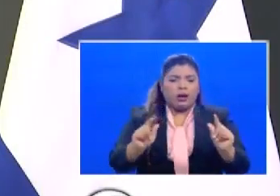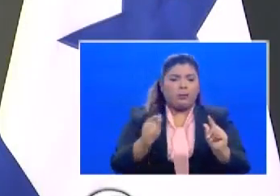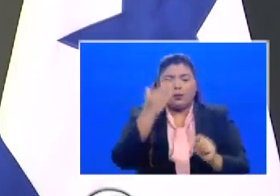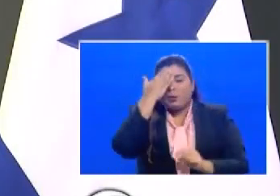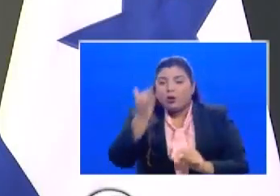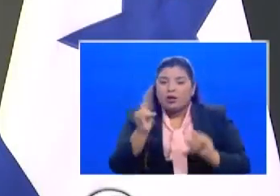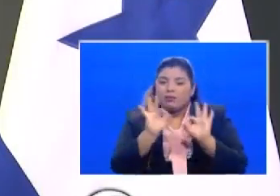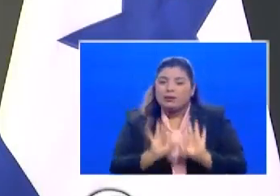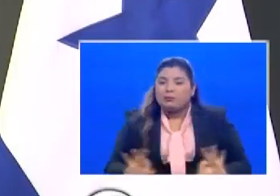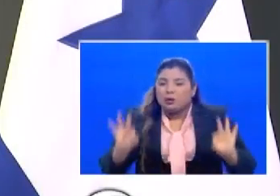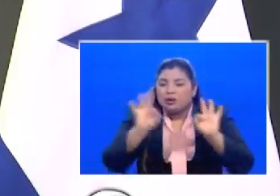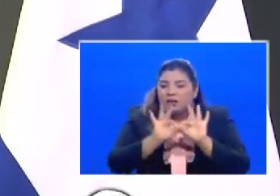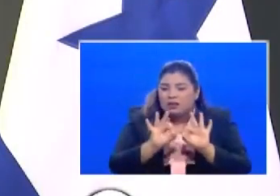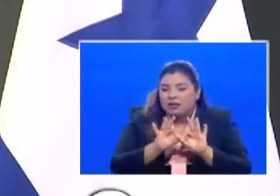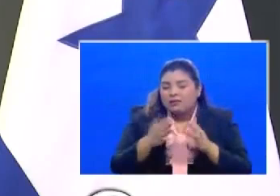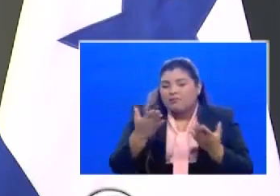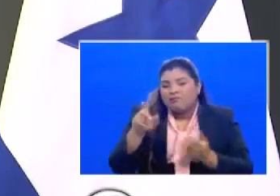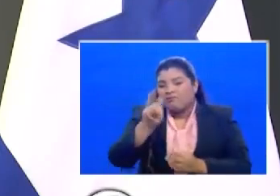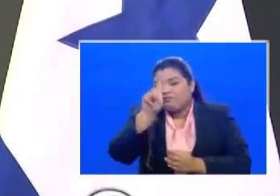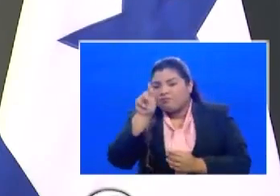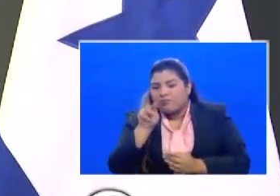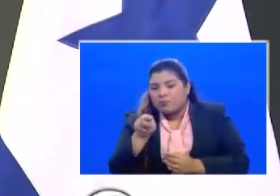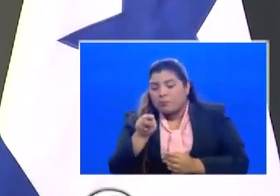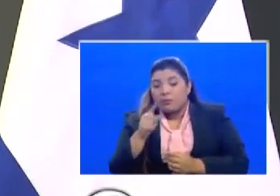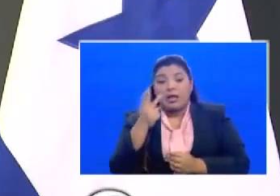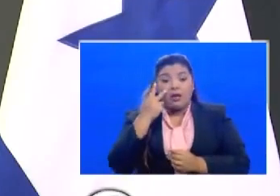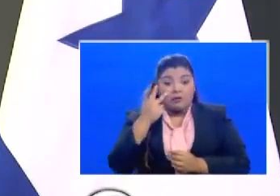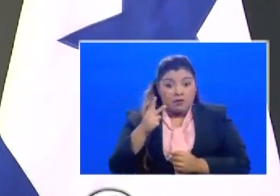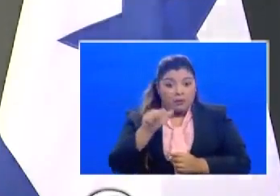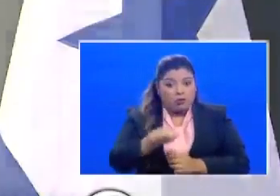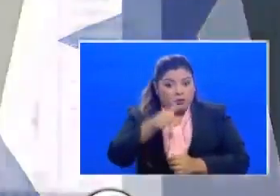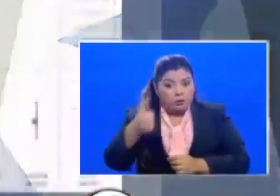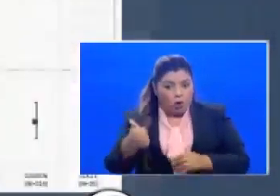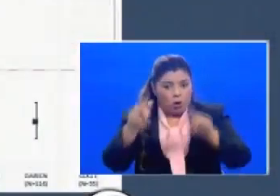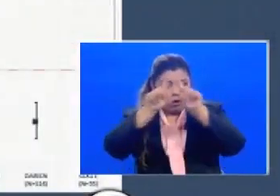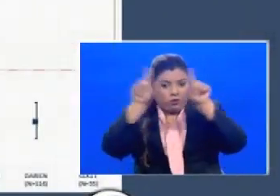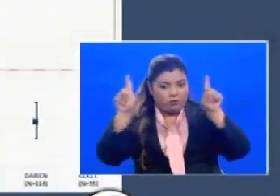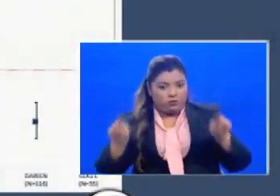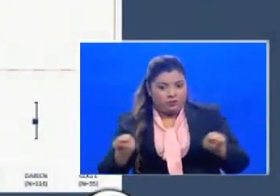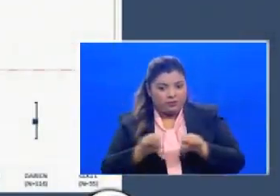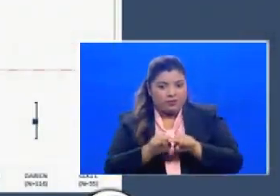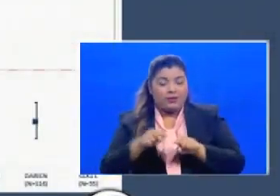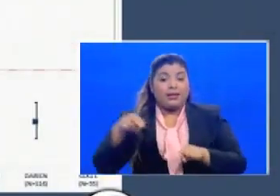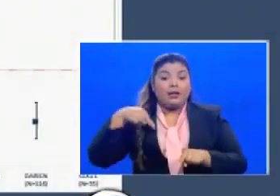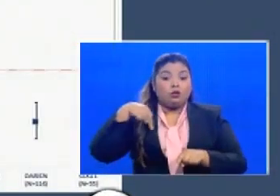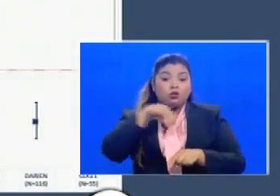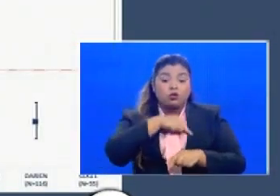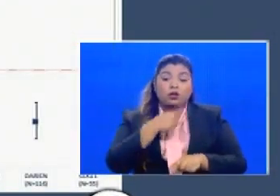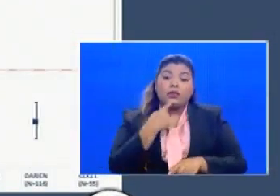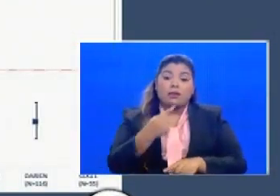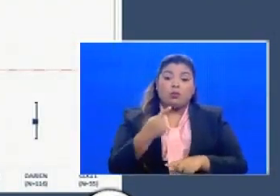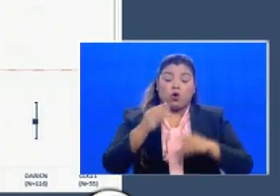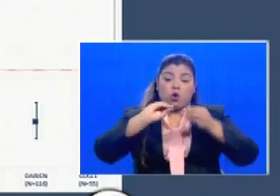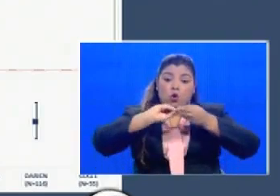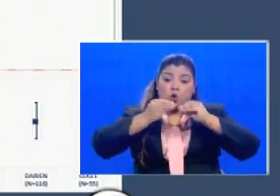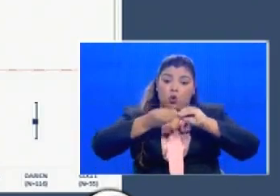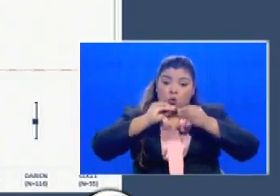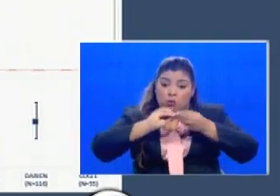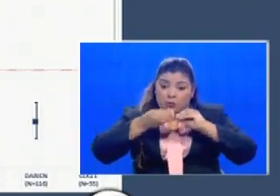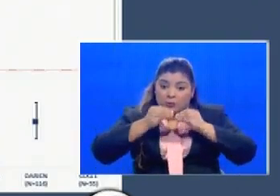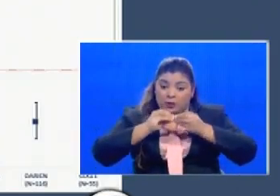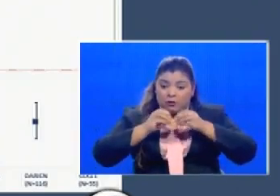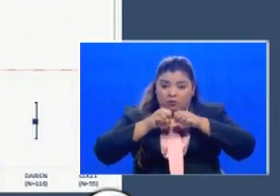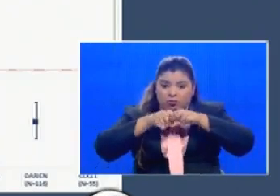importante porque como vamos a ver en la siguiente lámina donde reportamos el número reproductivo